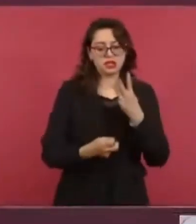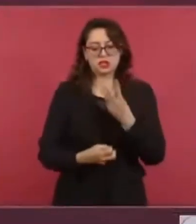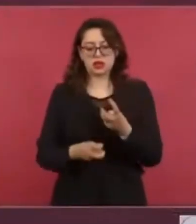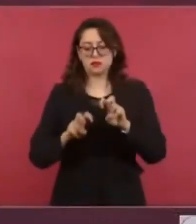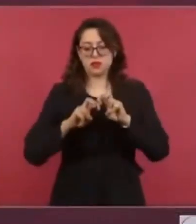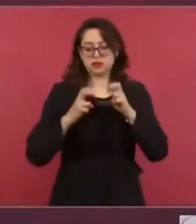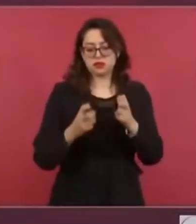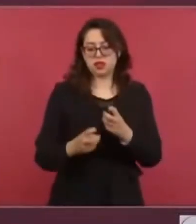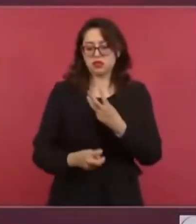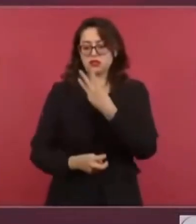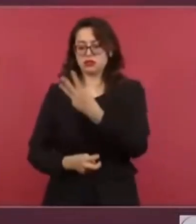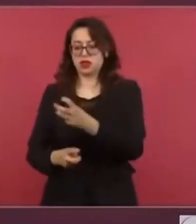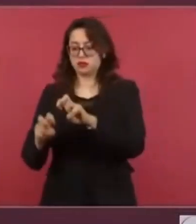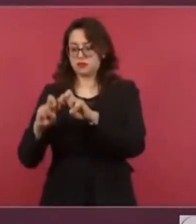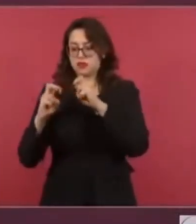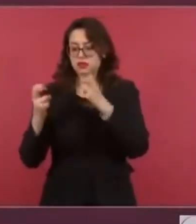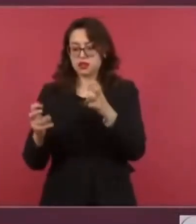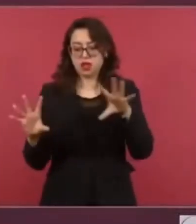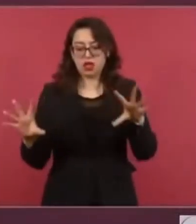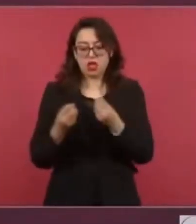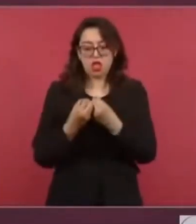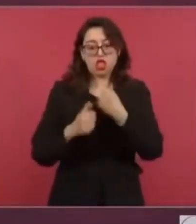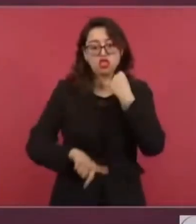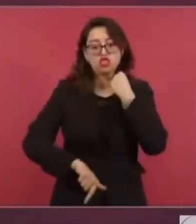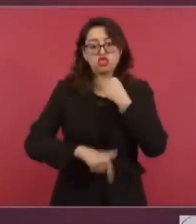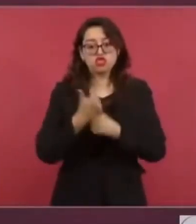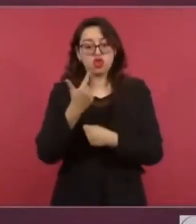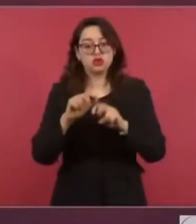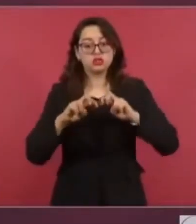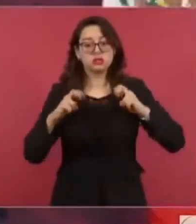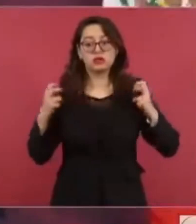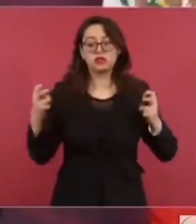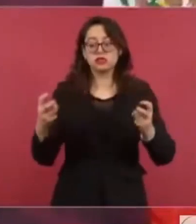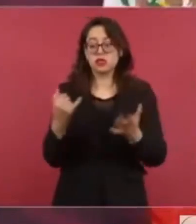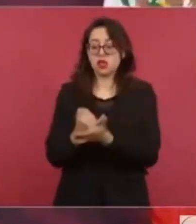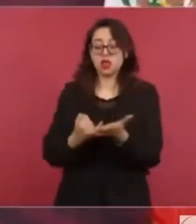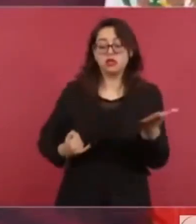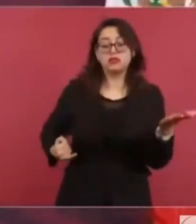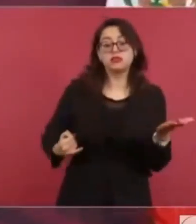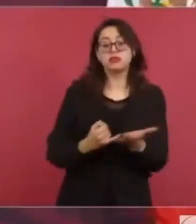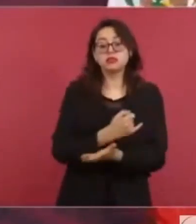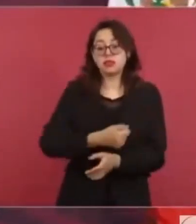magistrados, son 12 los que van a resolver.